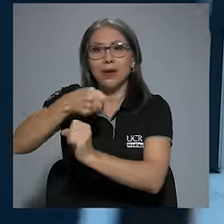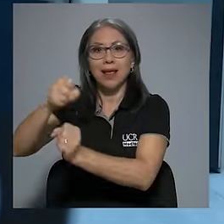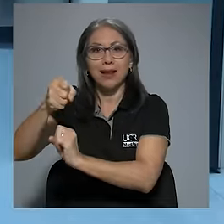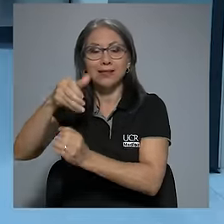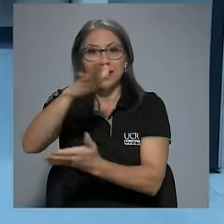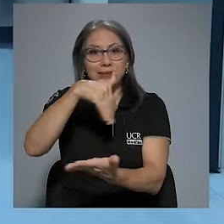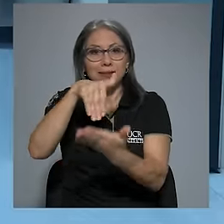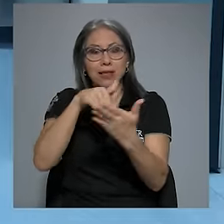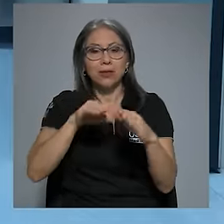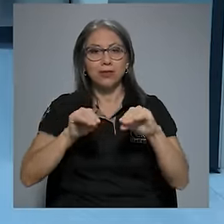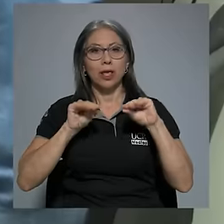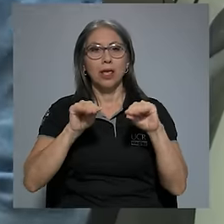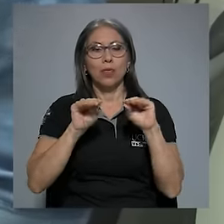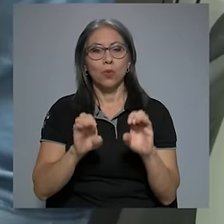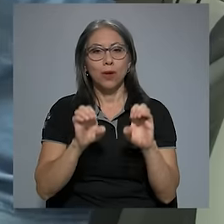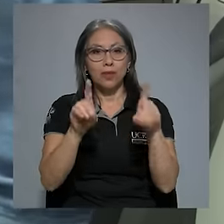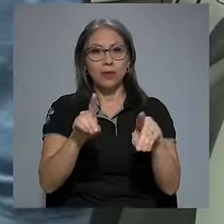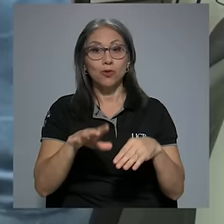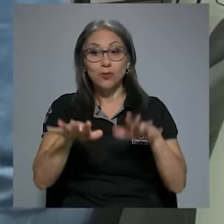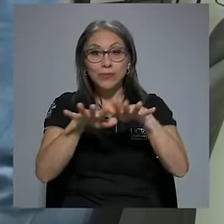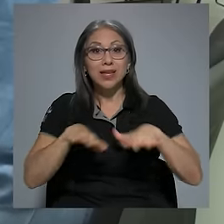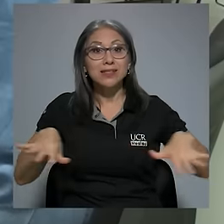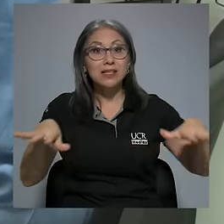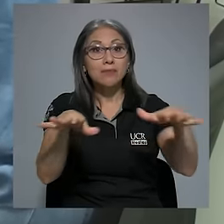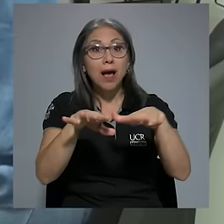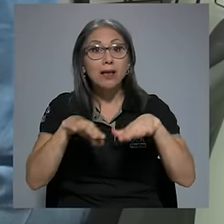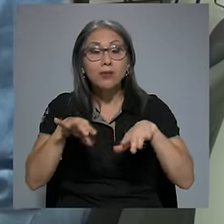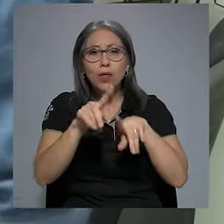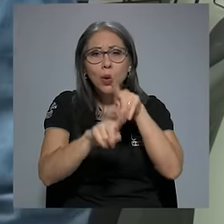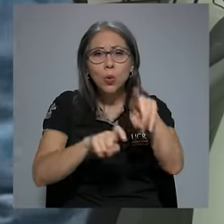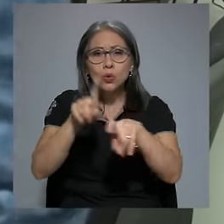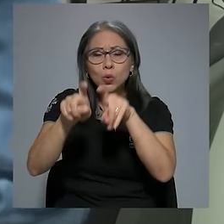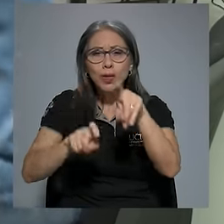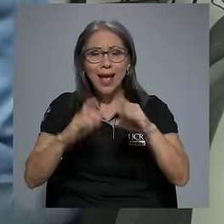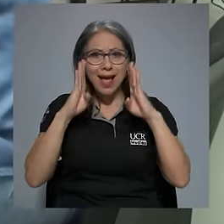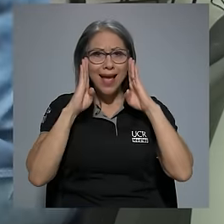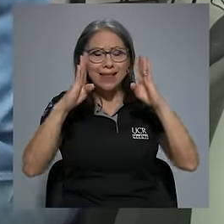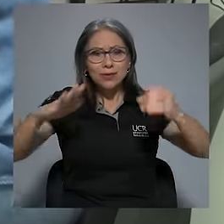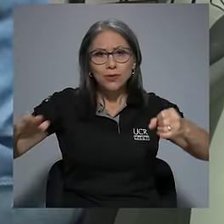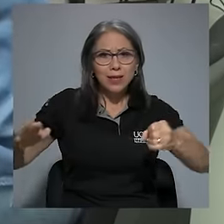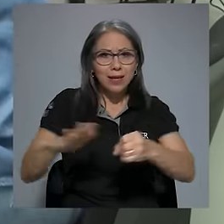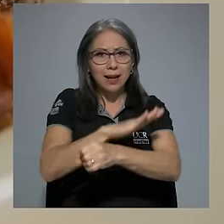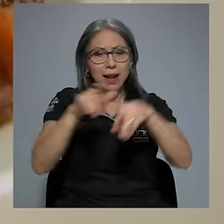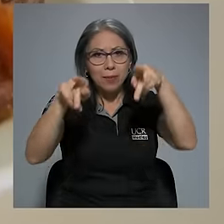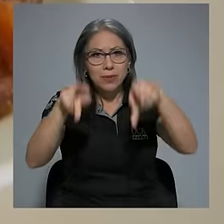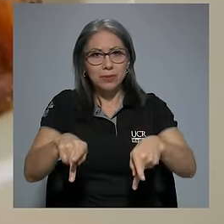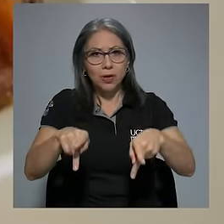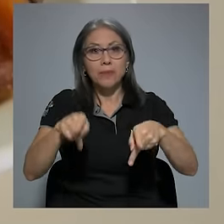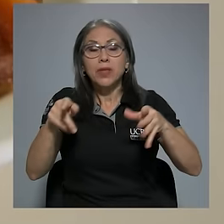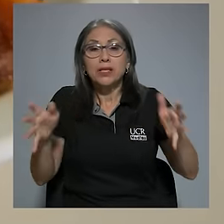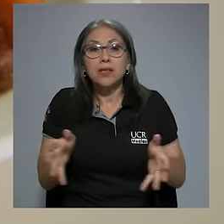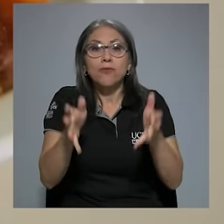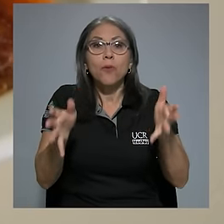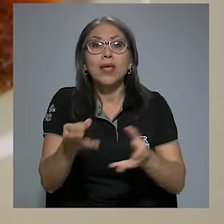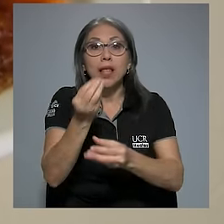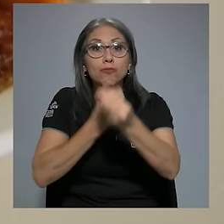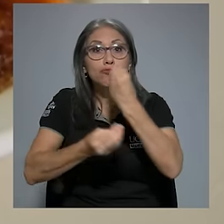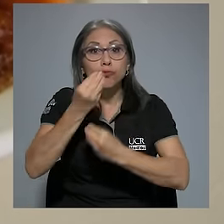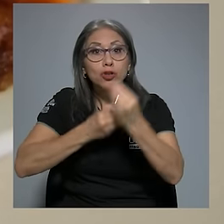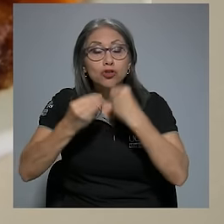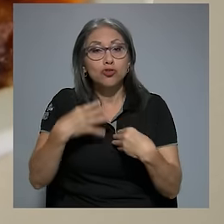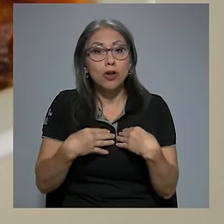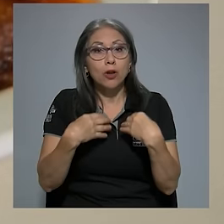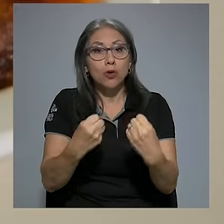centros educativos. En este espacio de consulta se da un abordaje integral a la persona y se fomenta la nutrición